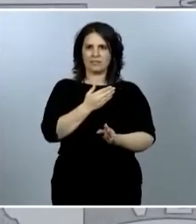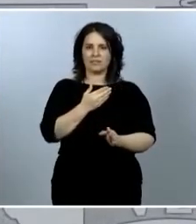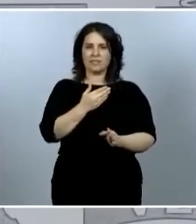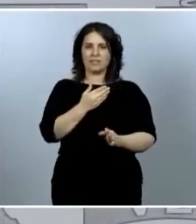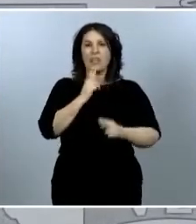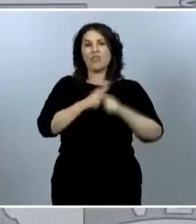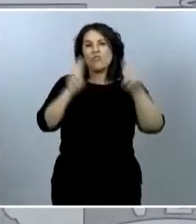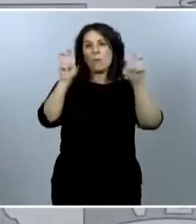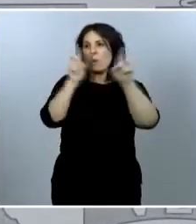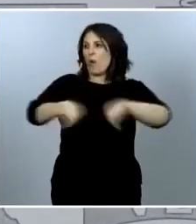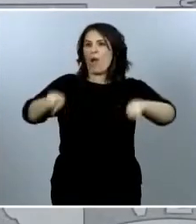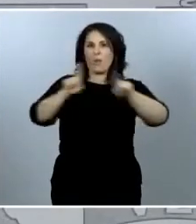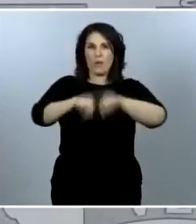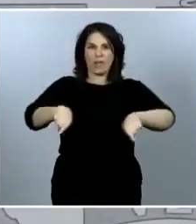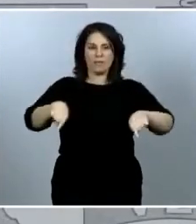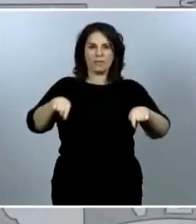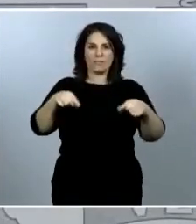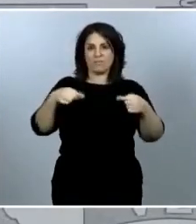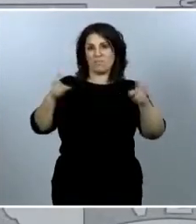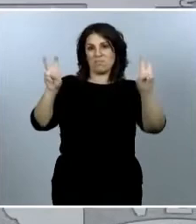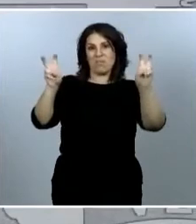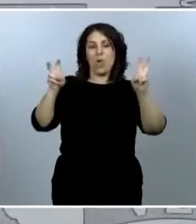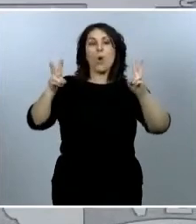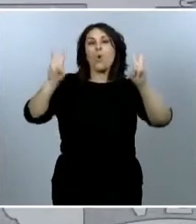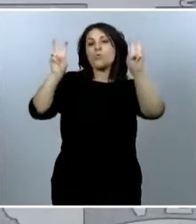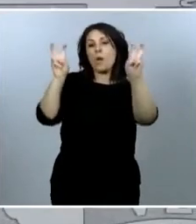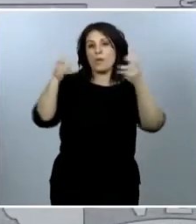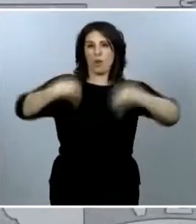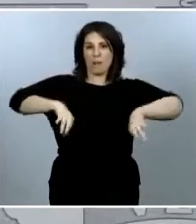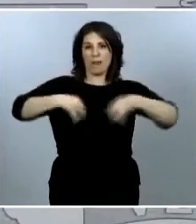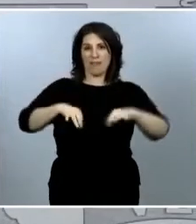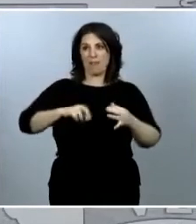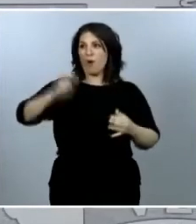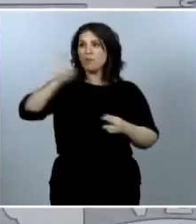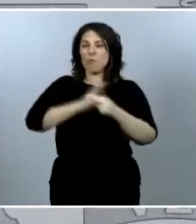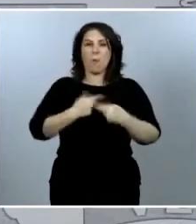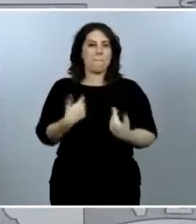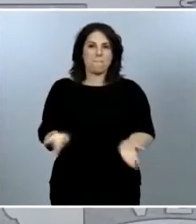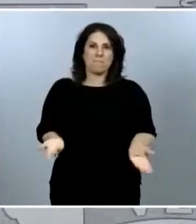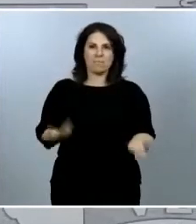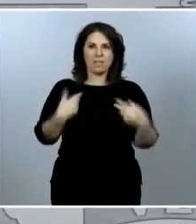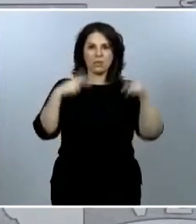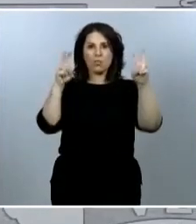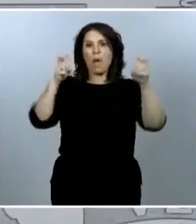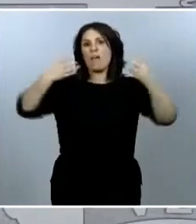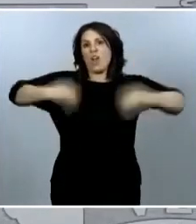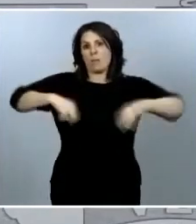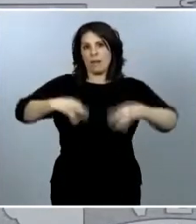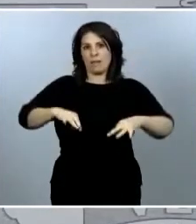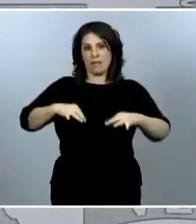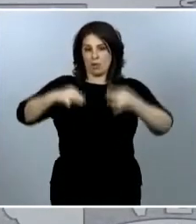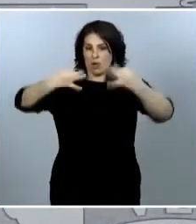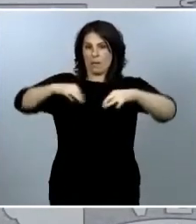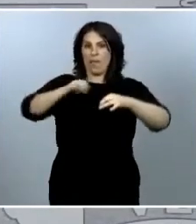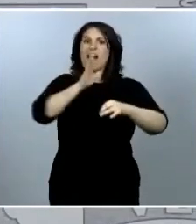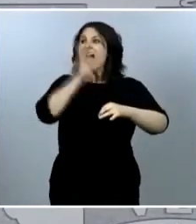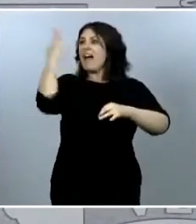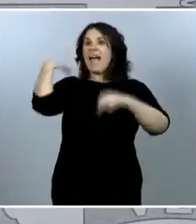No encontramos un nombre mejor, es lo más parecido a la normalidad, pero no es la normalidad a la que estábamos acostumbrados.